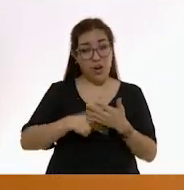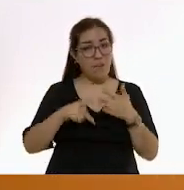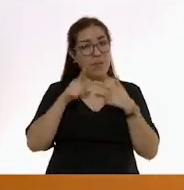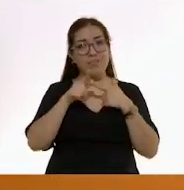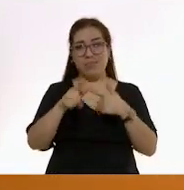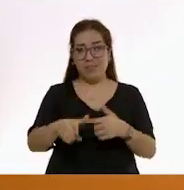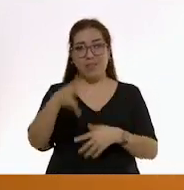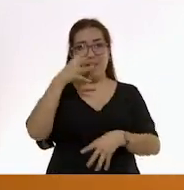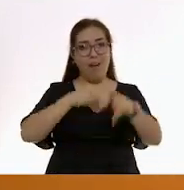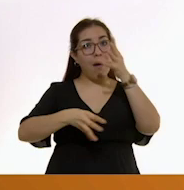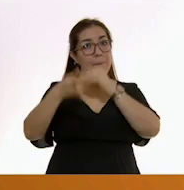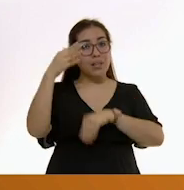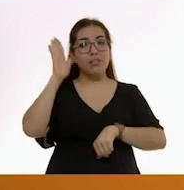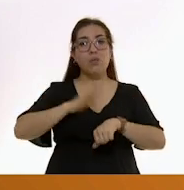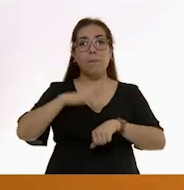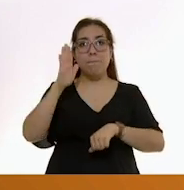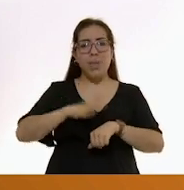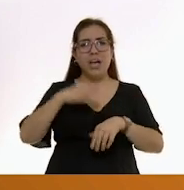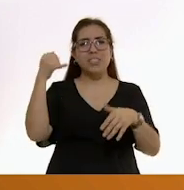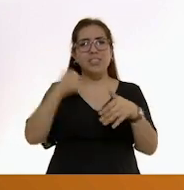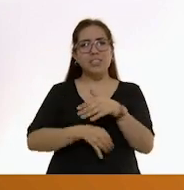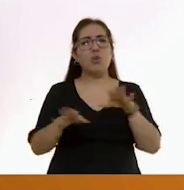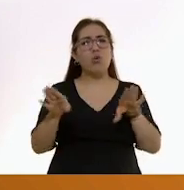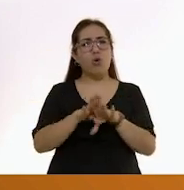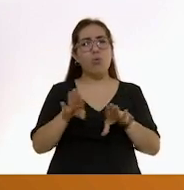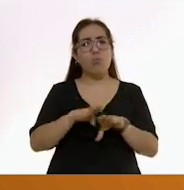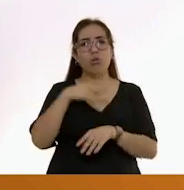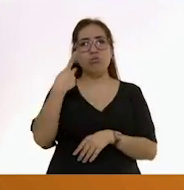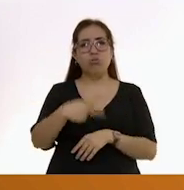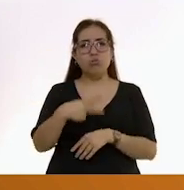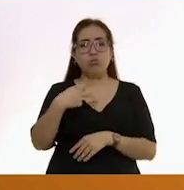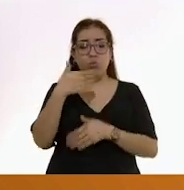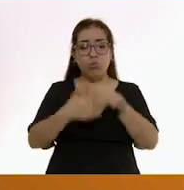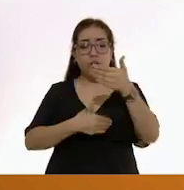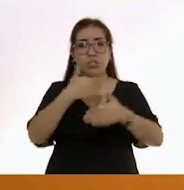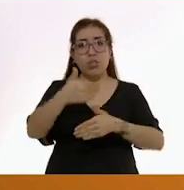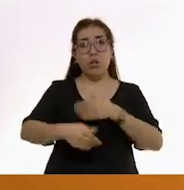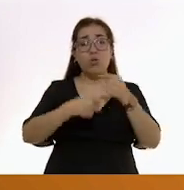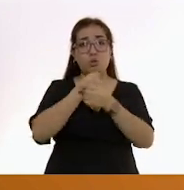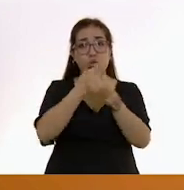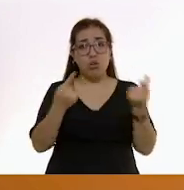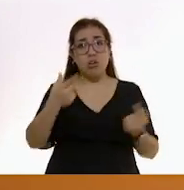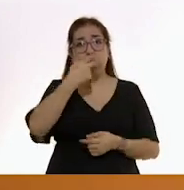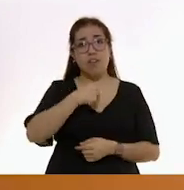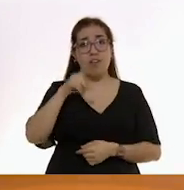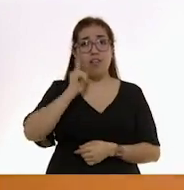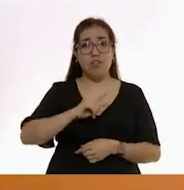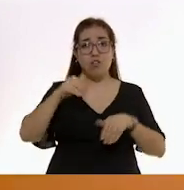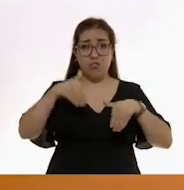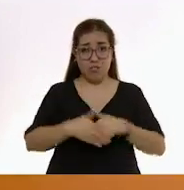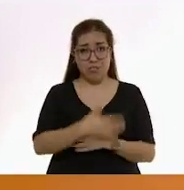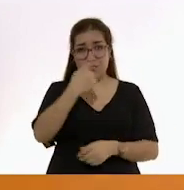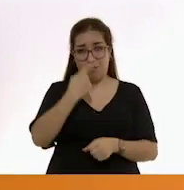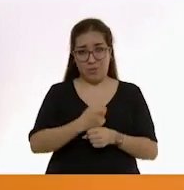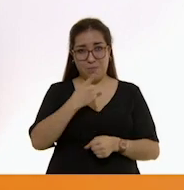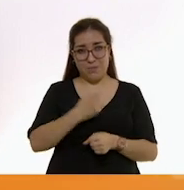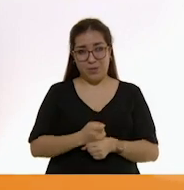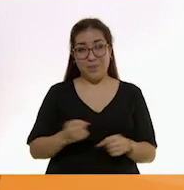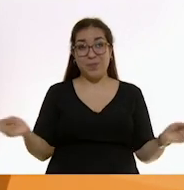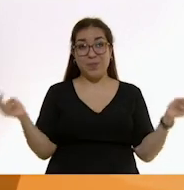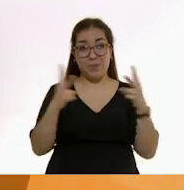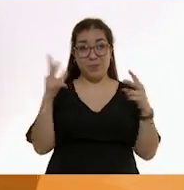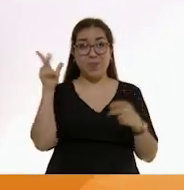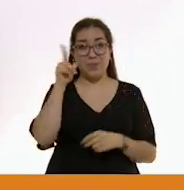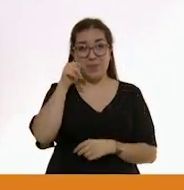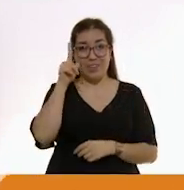aprendiendo más sobre cómo favorecer el desarrollo de los niños y las niñas en la primera infancia. Nos vemos